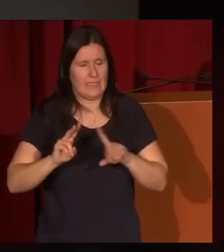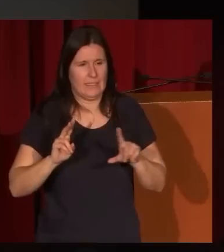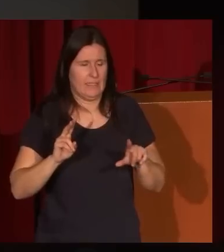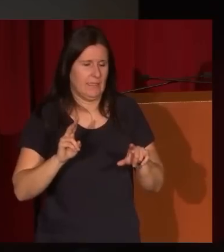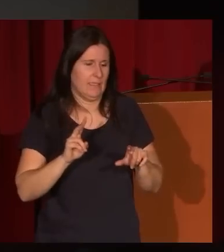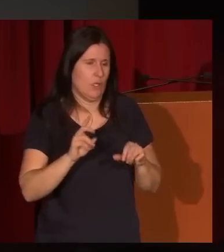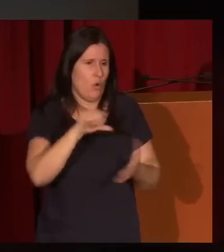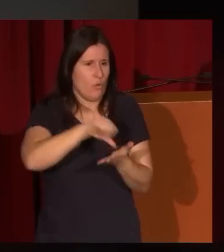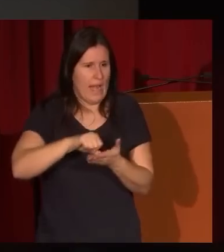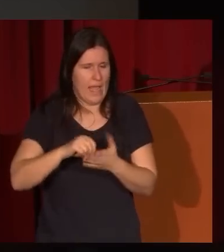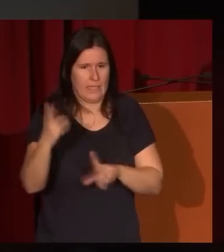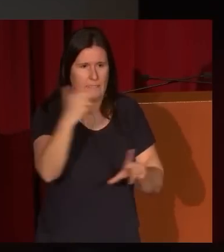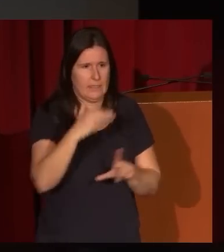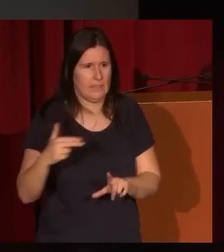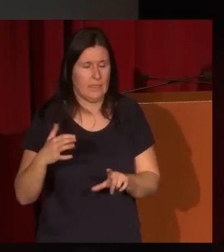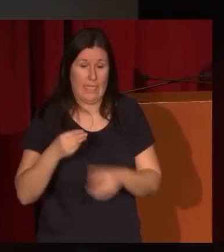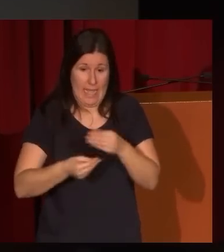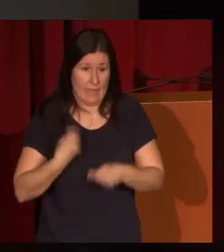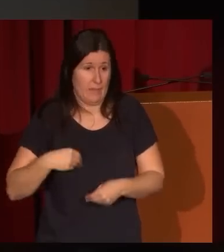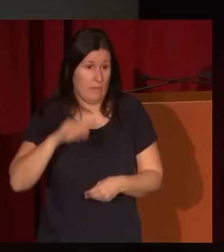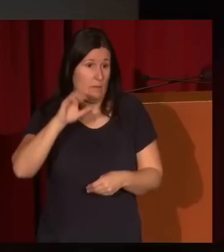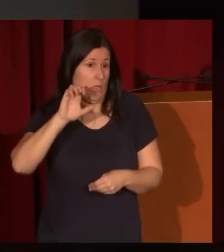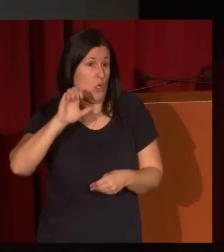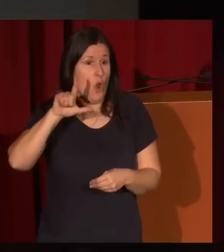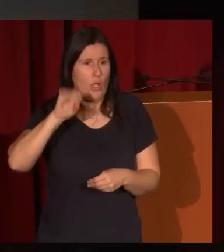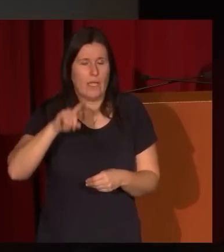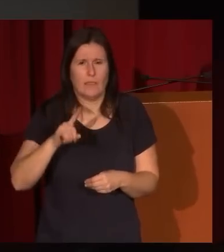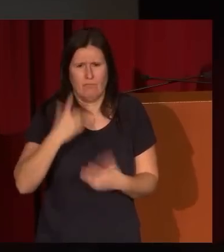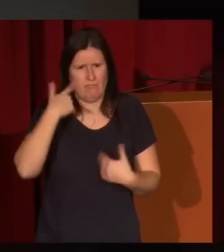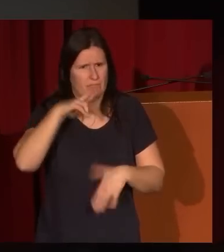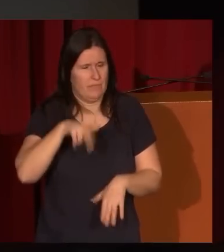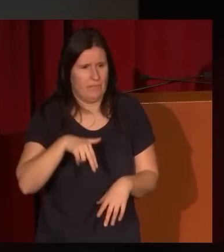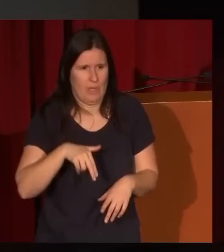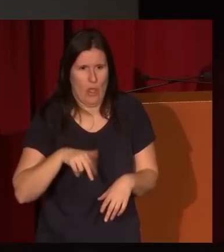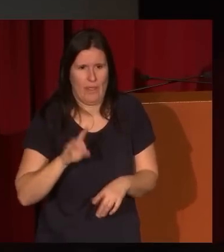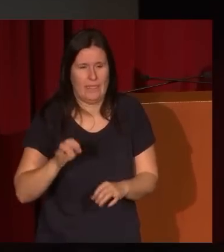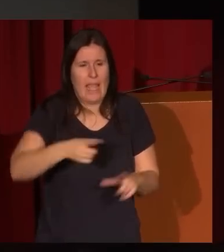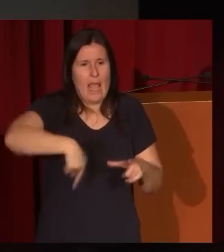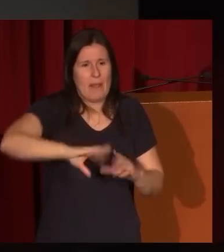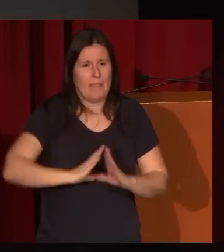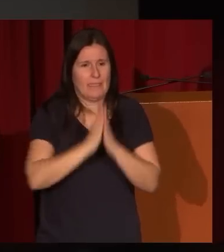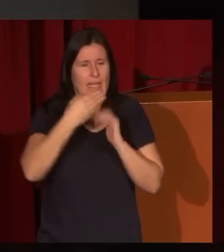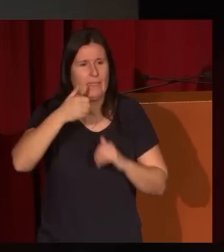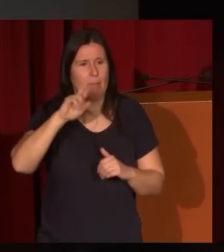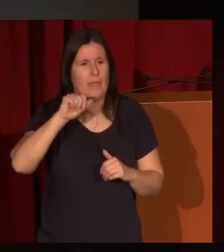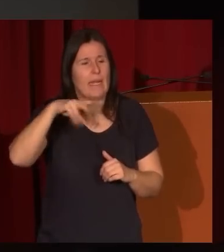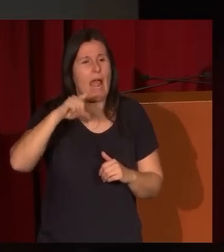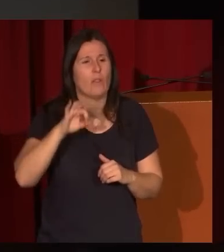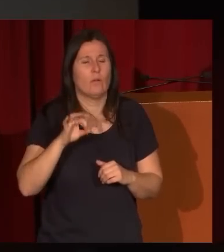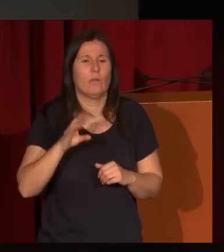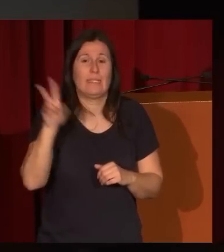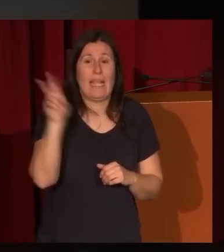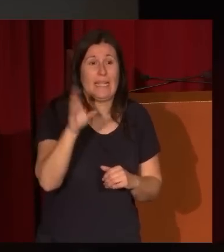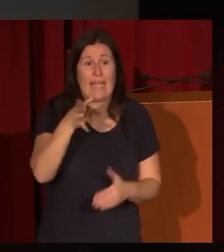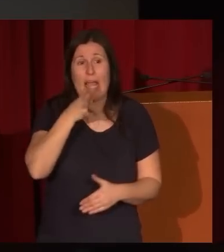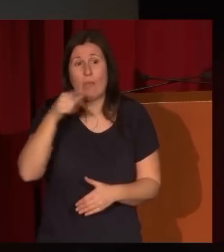Eugenio Lucas que es ustedes lo reconocen muy bien es la Plaza de San Bernardo con la traída de las aguas de Lozoya cuando se